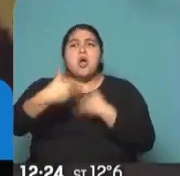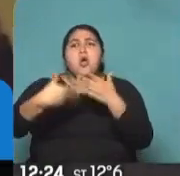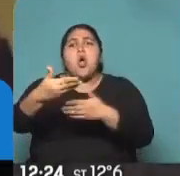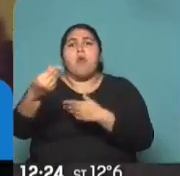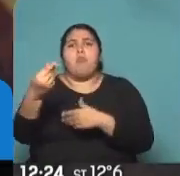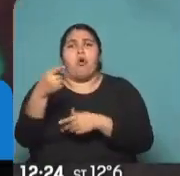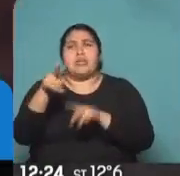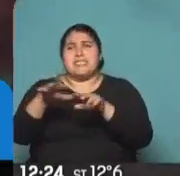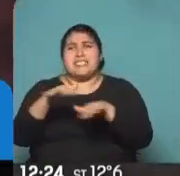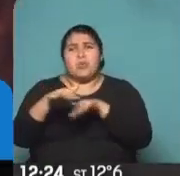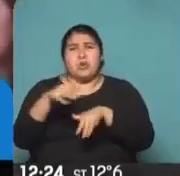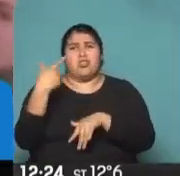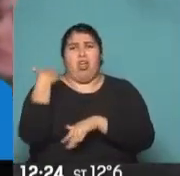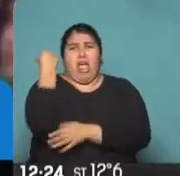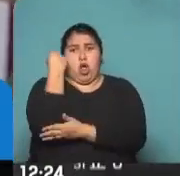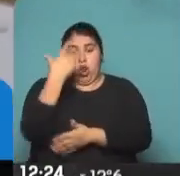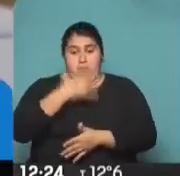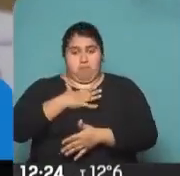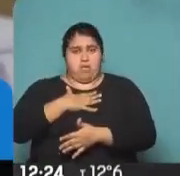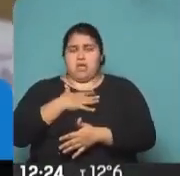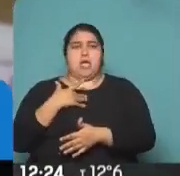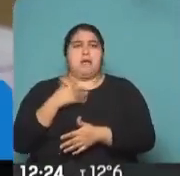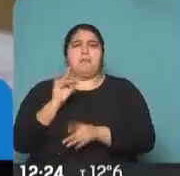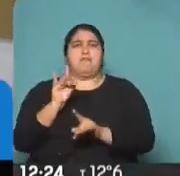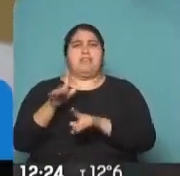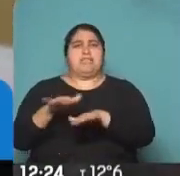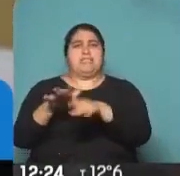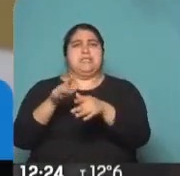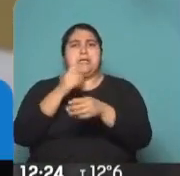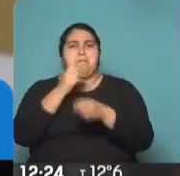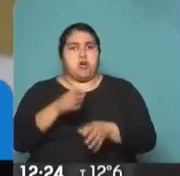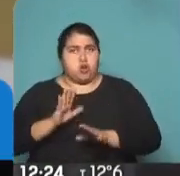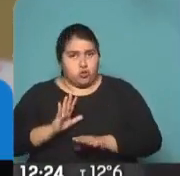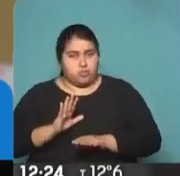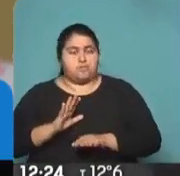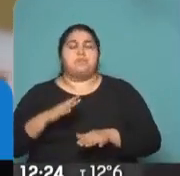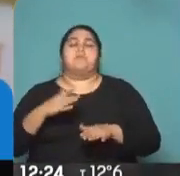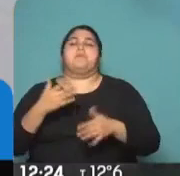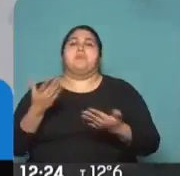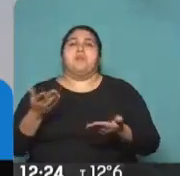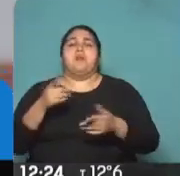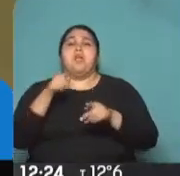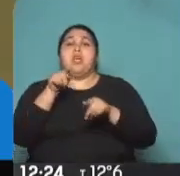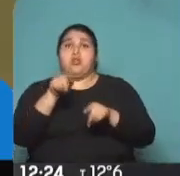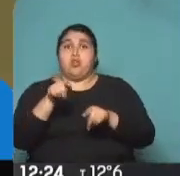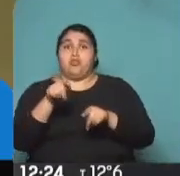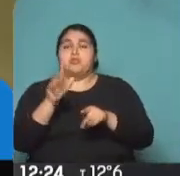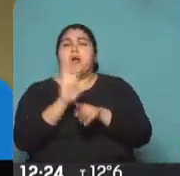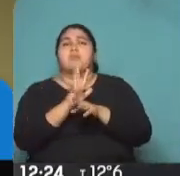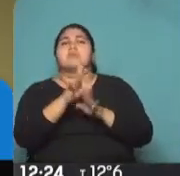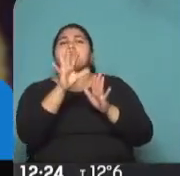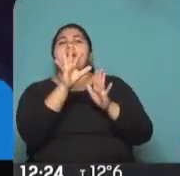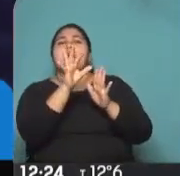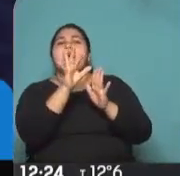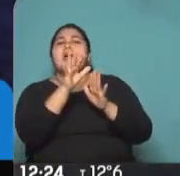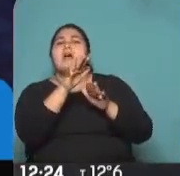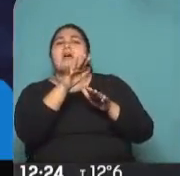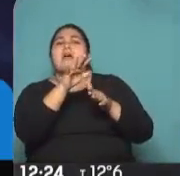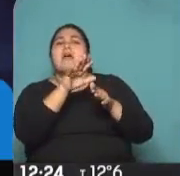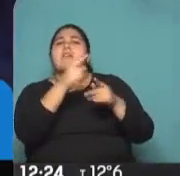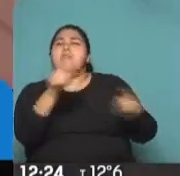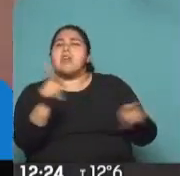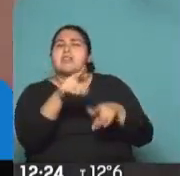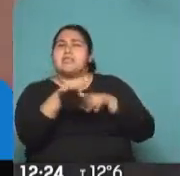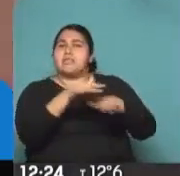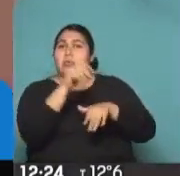mejorar. Entonces, ahí vos tenés un dato. Ahora, después las variables electorales tienen otra dimensión. Y también